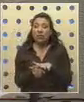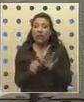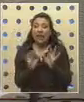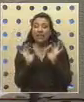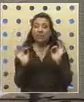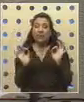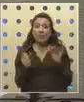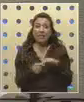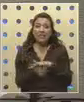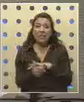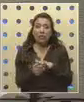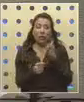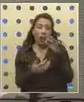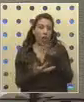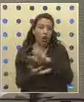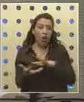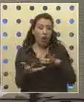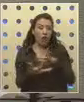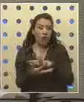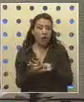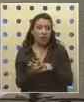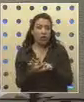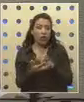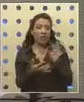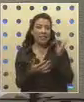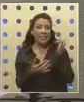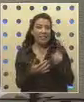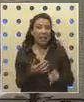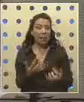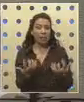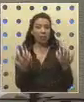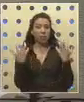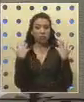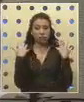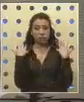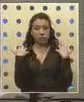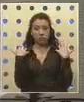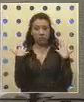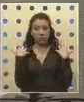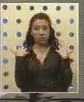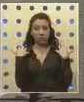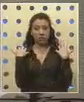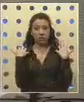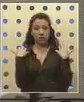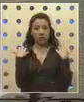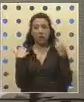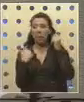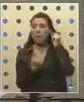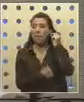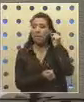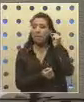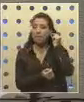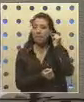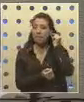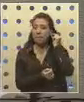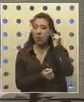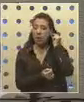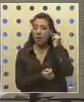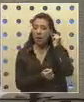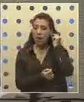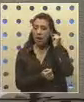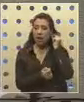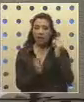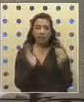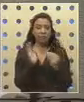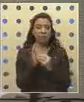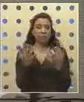particularmente en situaciones de conflicto, dejaba siempre como privilegio a la mujer, por definición